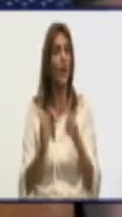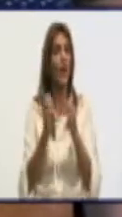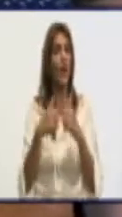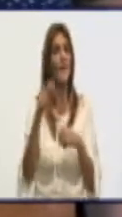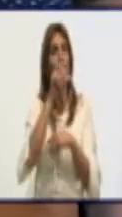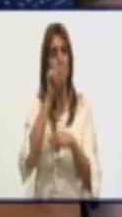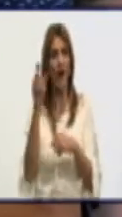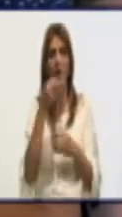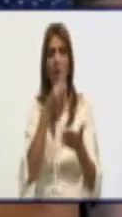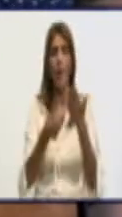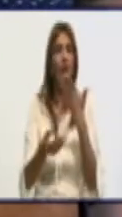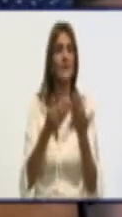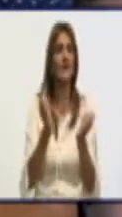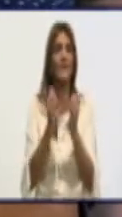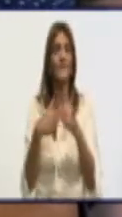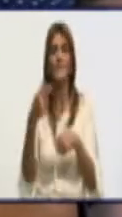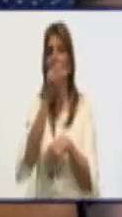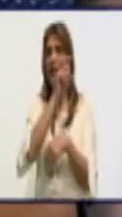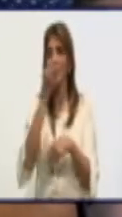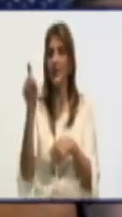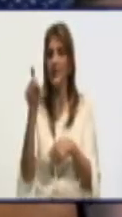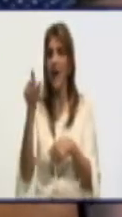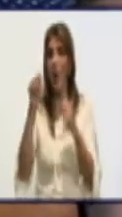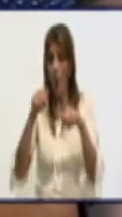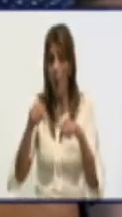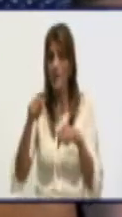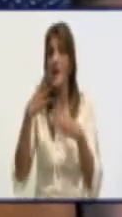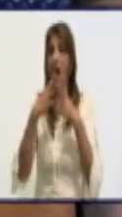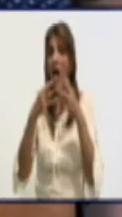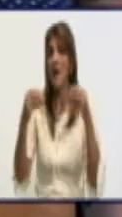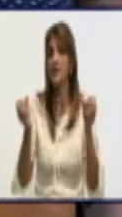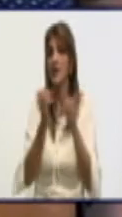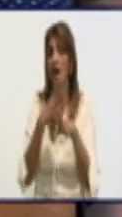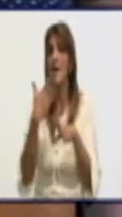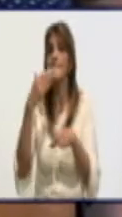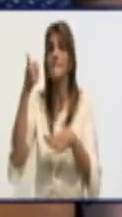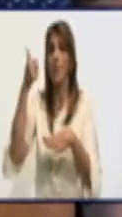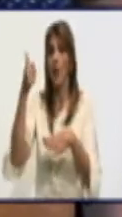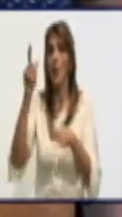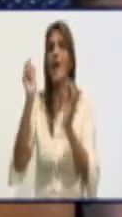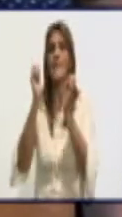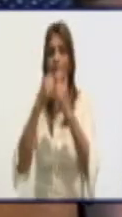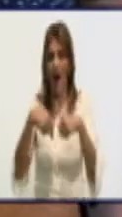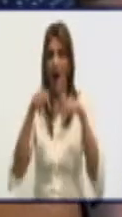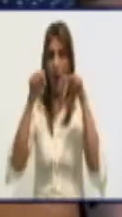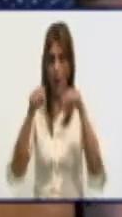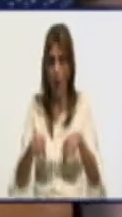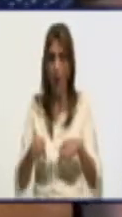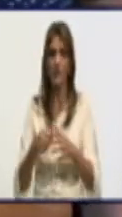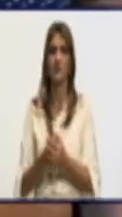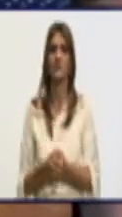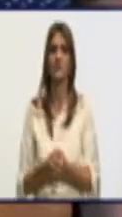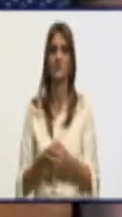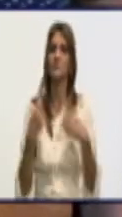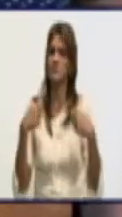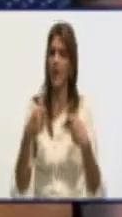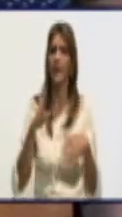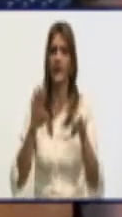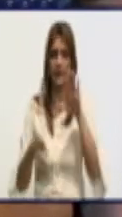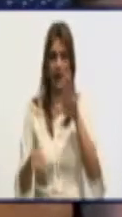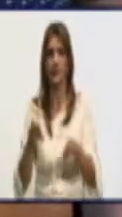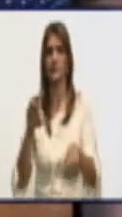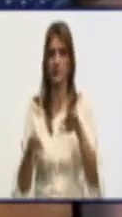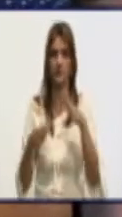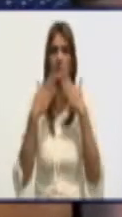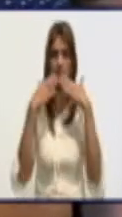Granma hoy, pues con la calidad que es la adina que tenemos hoy acá en Granma, el pan tiene que estar en los parámetros. Oye,